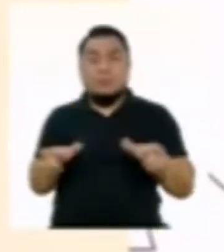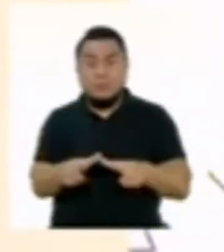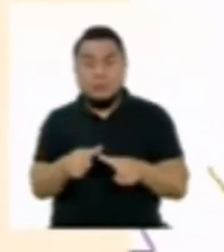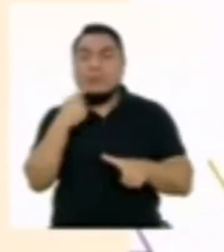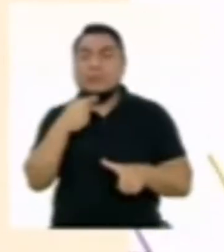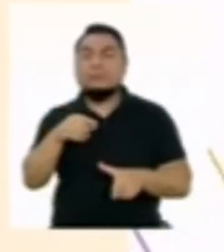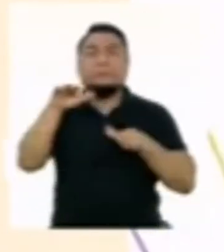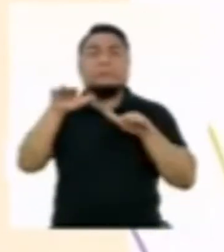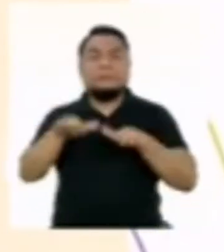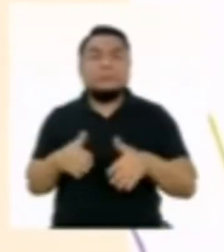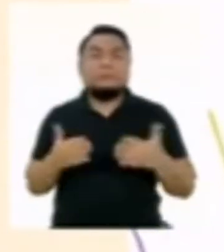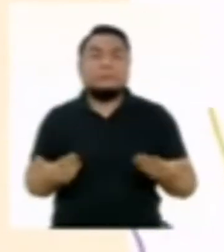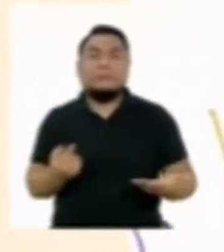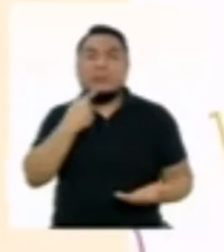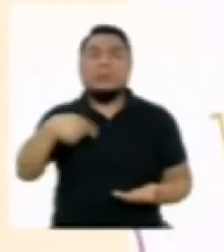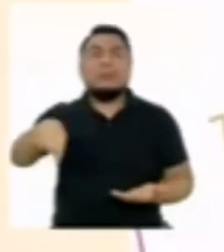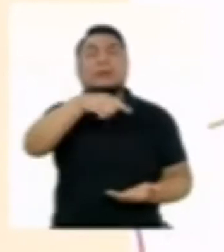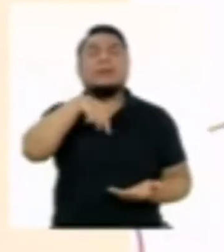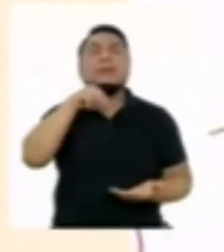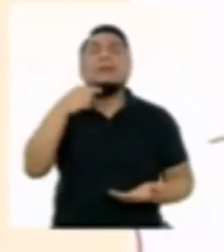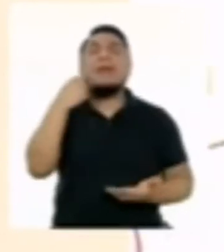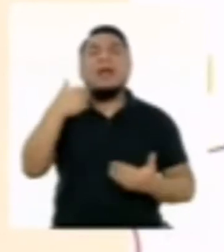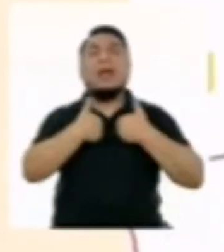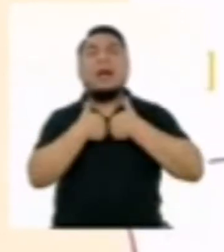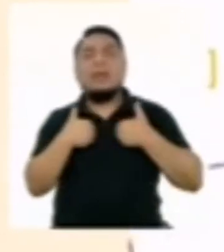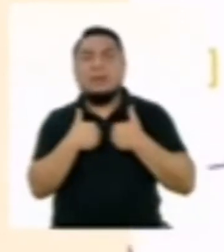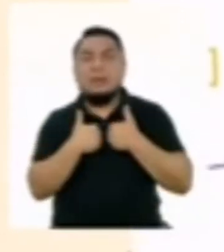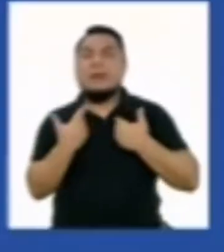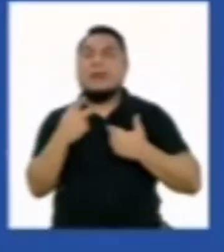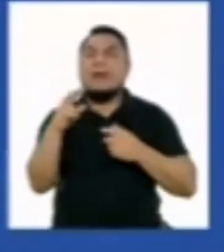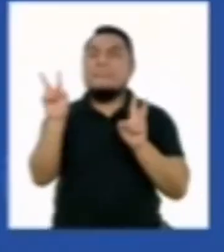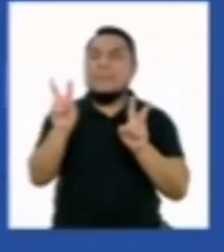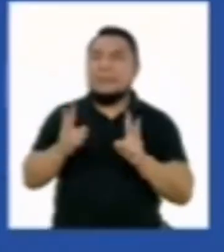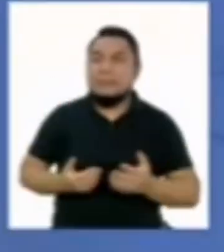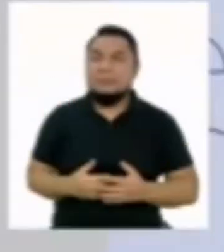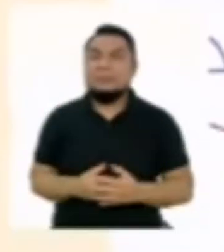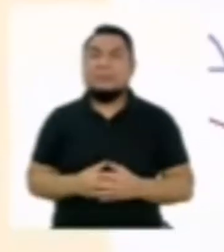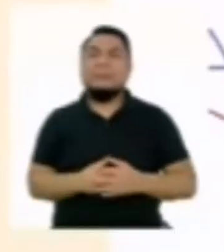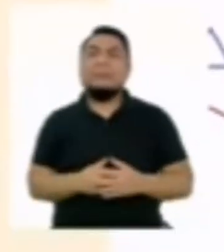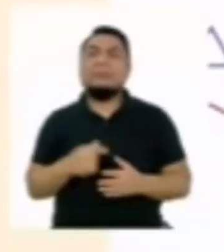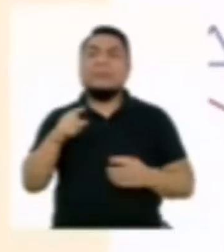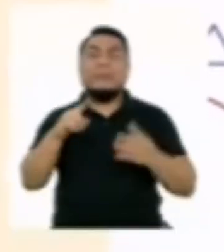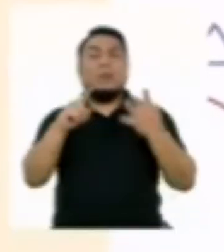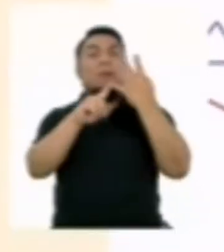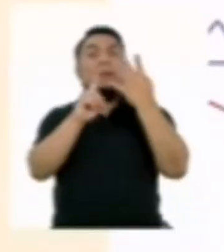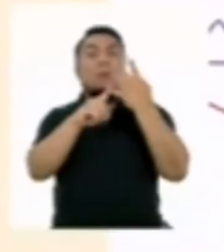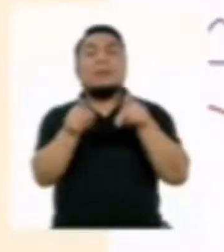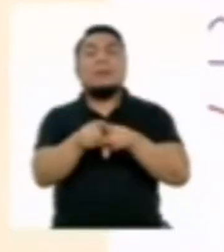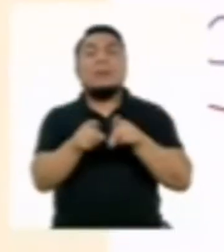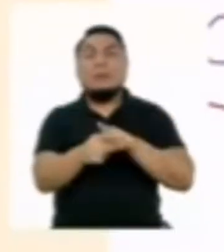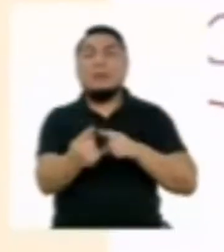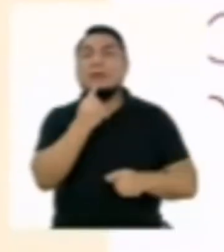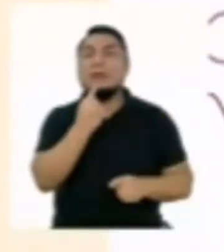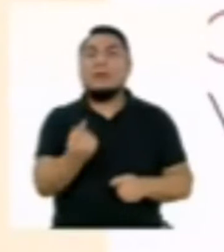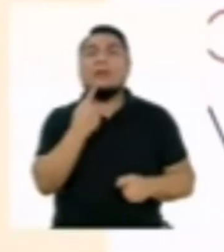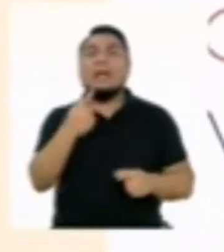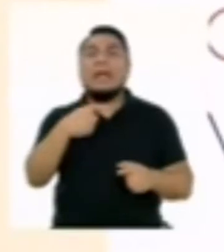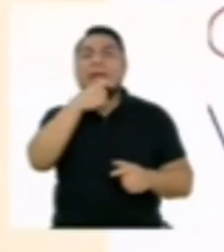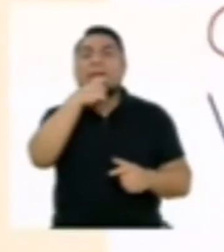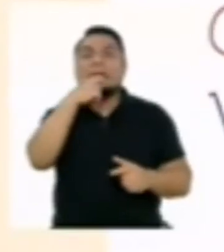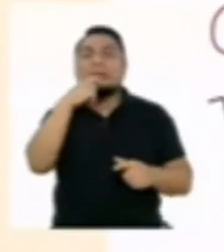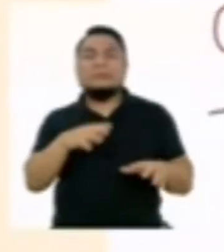disminuye los hábitats de las especies animales y vegetales. Cuatro, la desertificación.